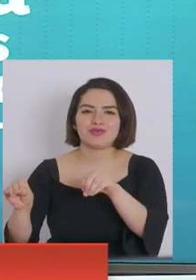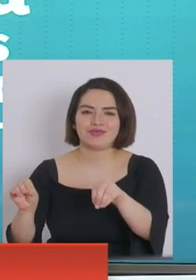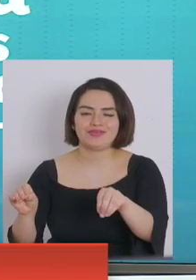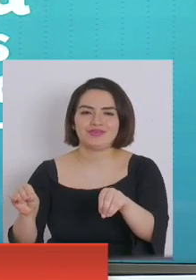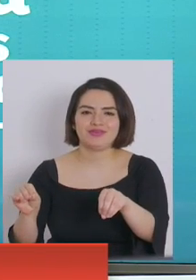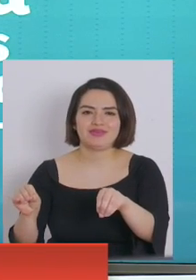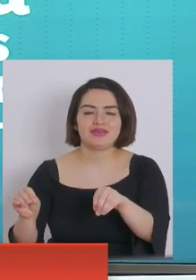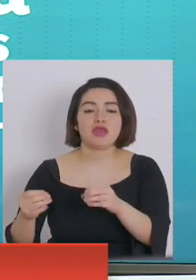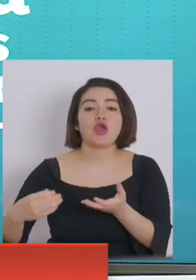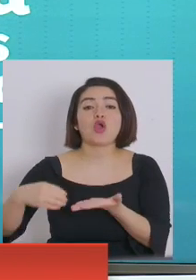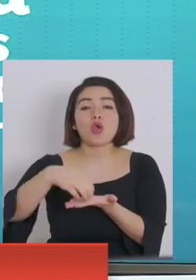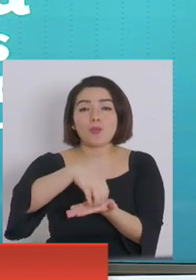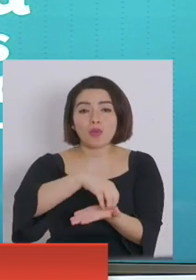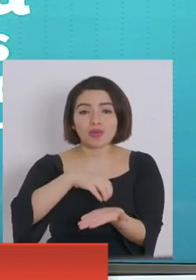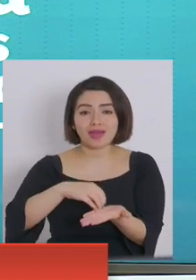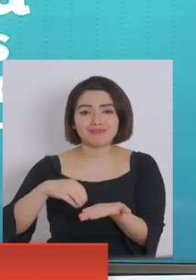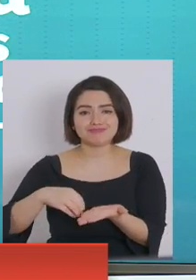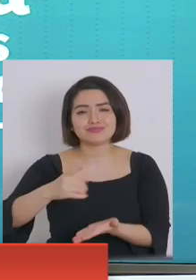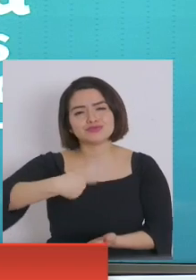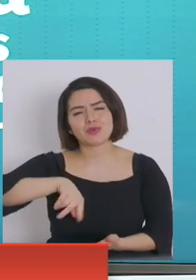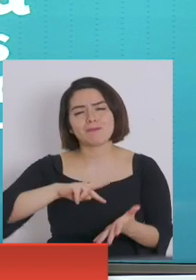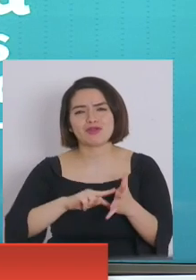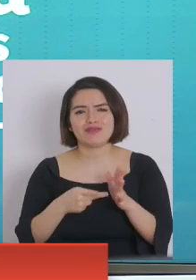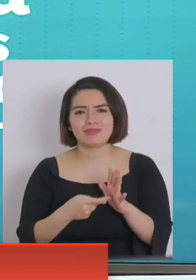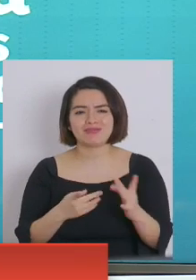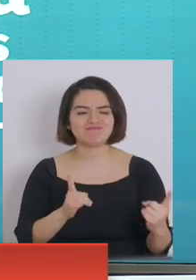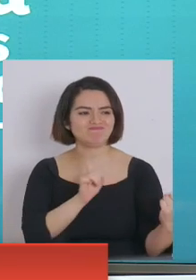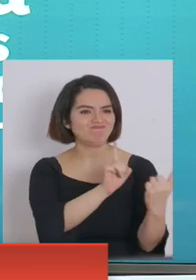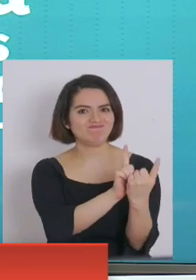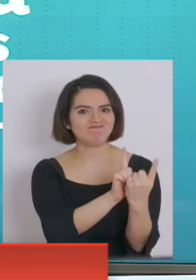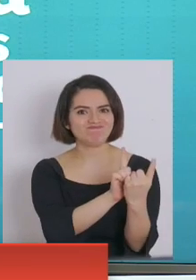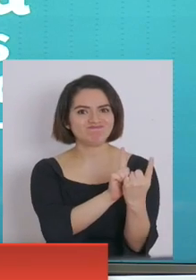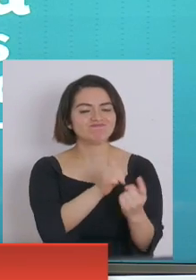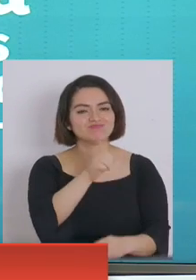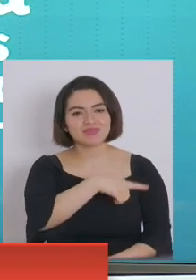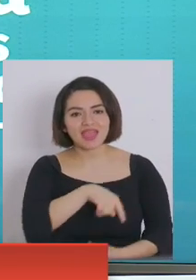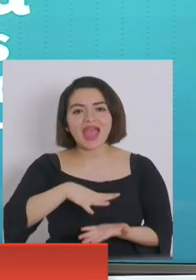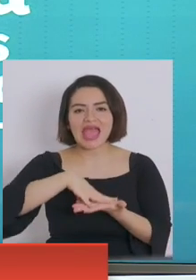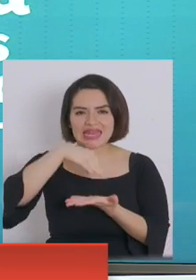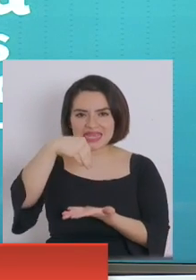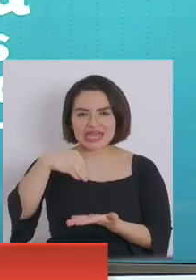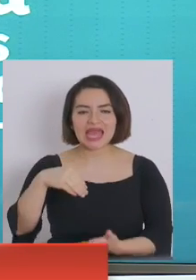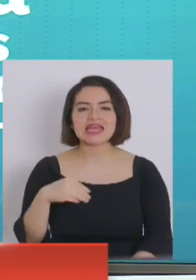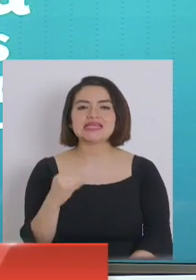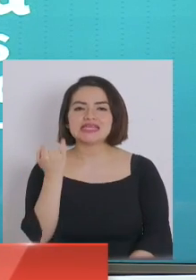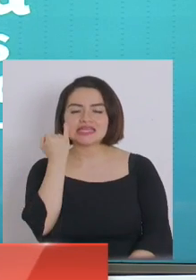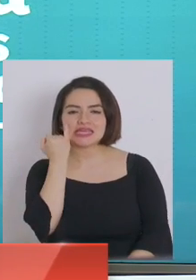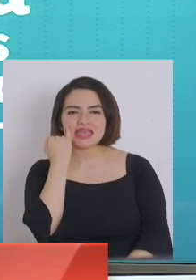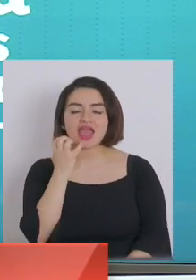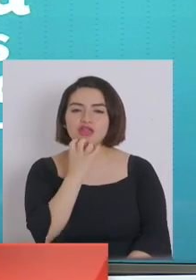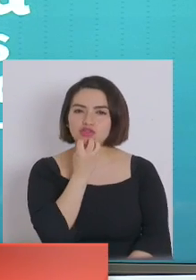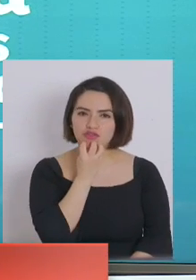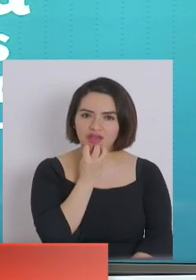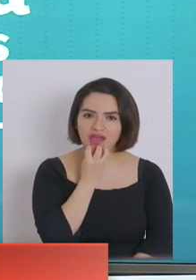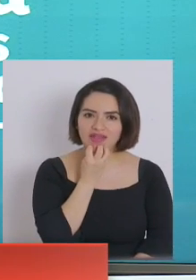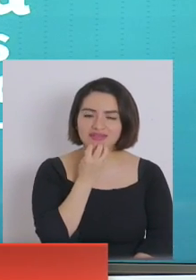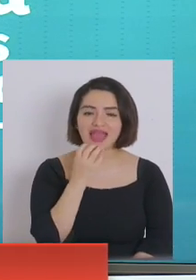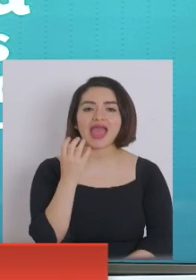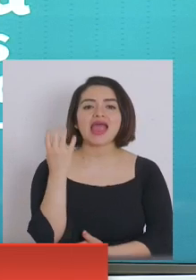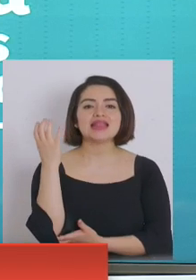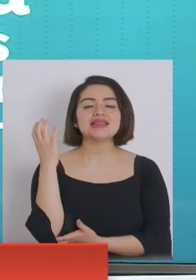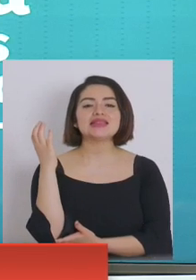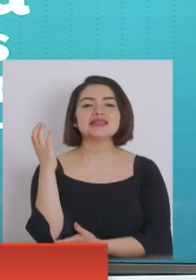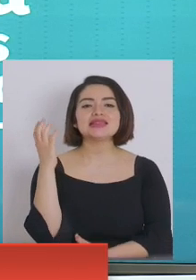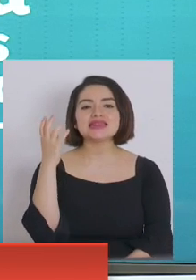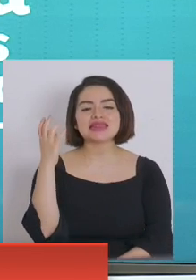a las comunas donde hemos tenido este problema de precontacto, Arica, Iquique, Antofagasta, La Serena,